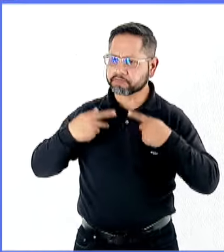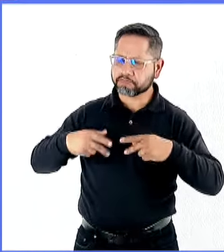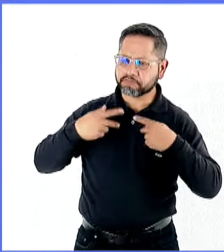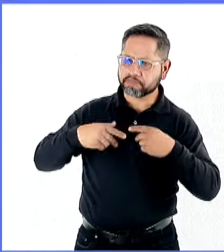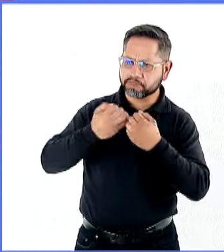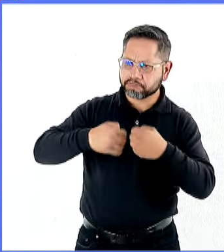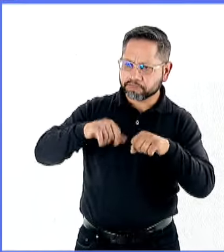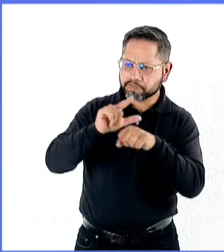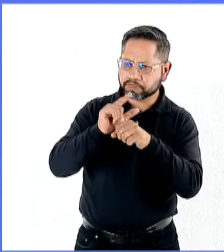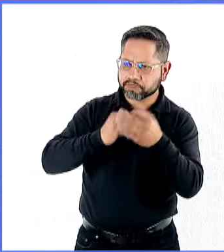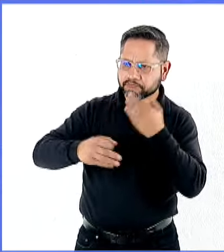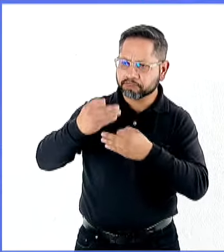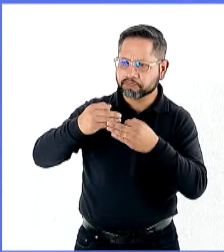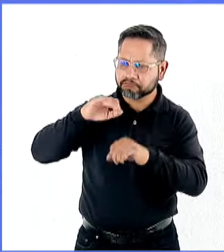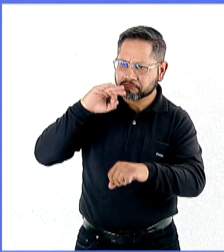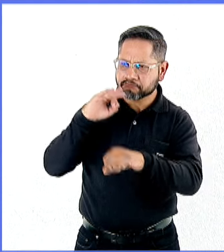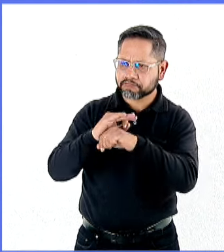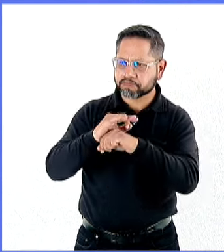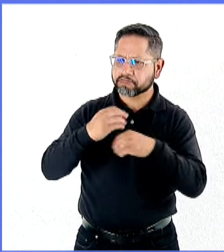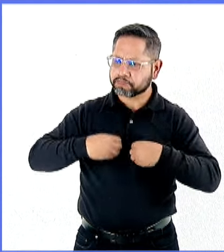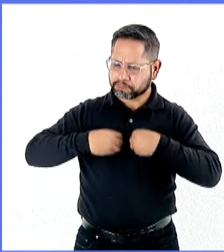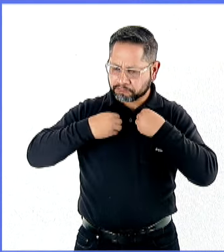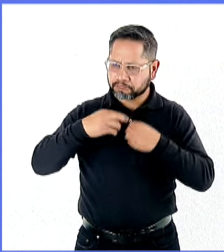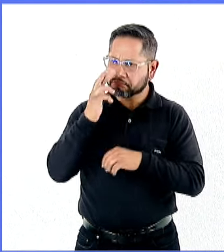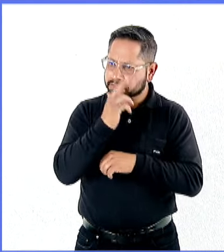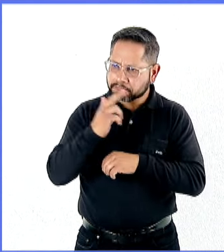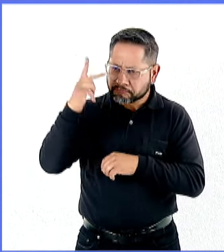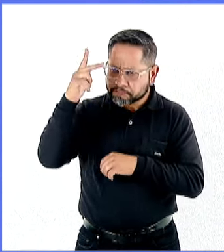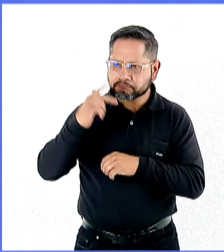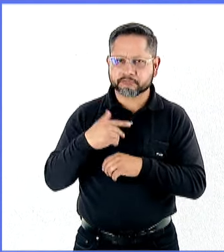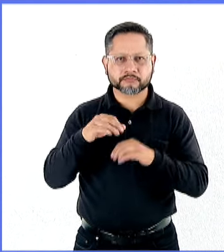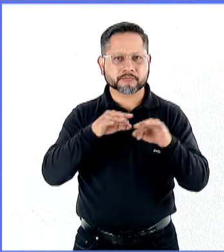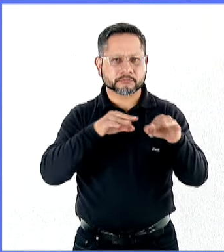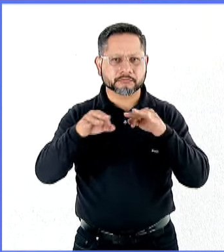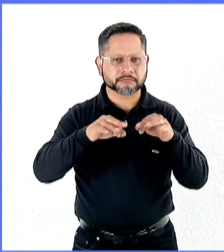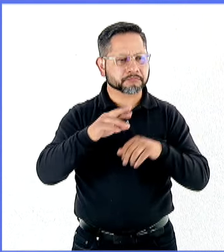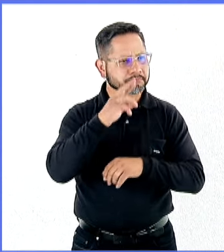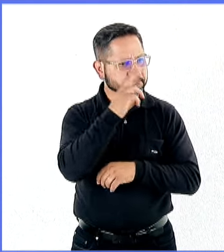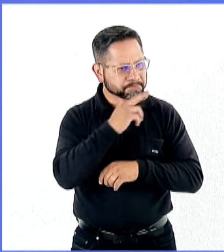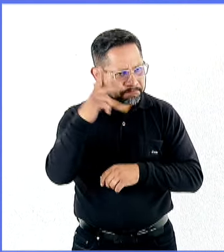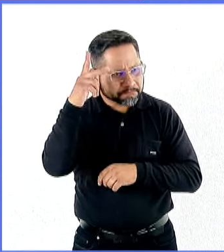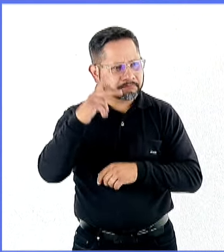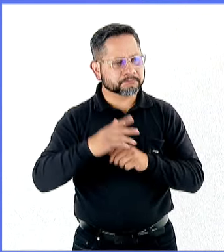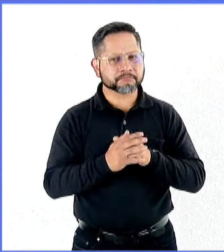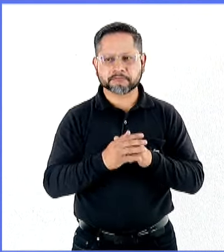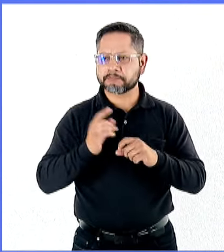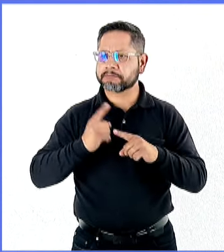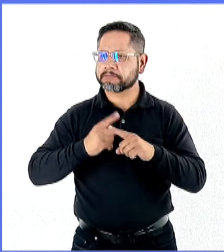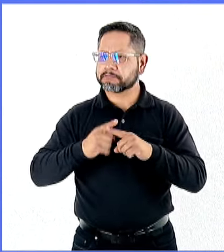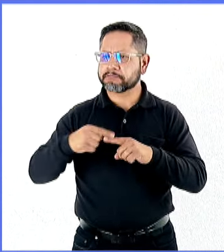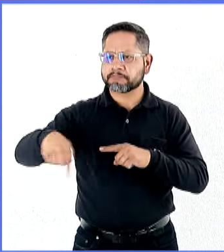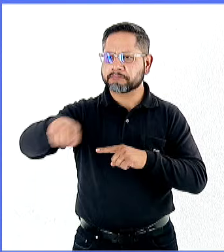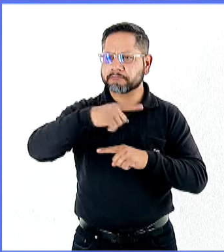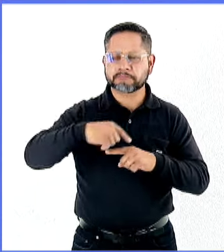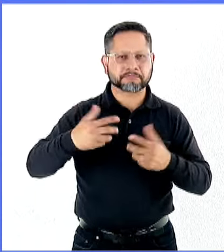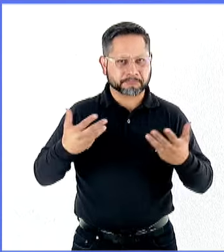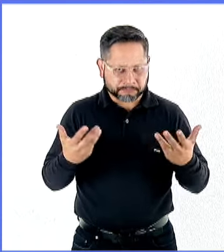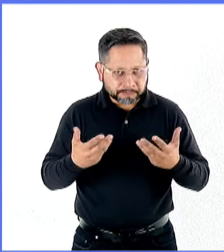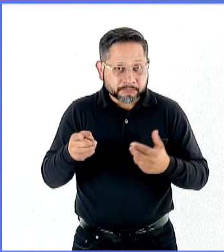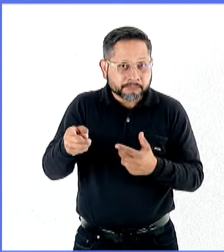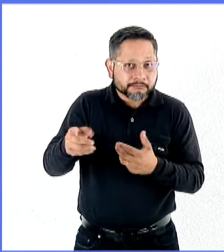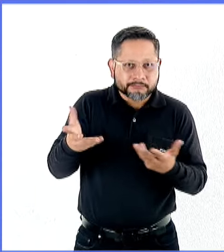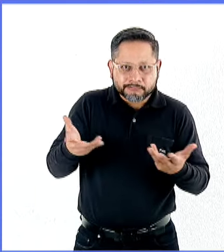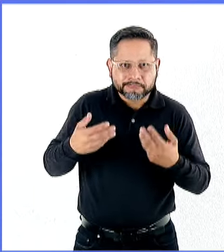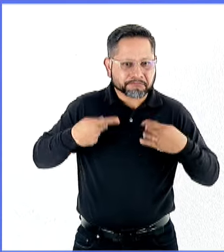con el bienestar y con la calidad de vida, con la calidad laboral de los empleados, de quienes están a fin de cuentas produciendo